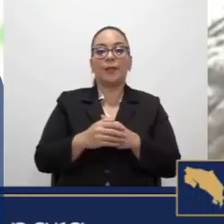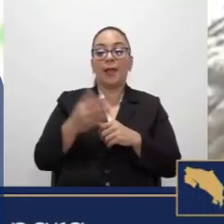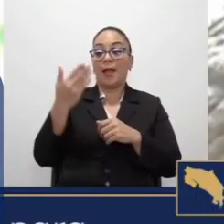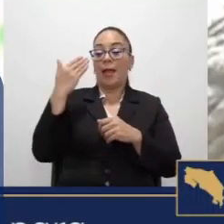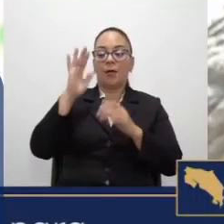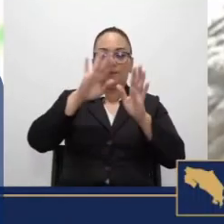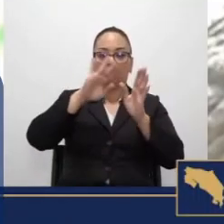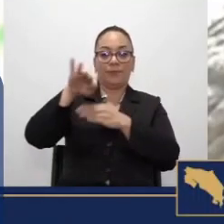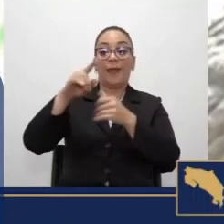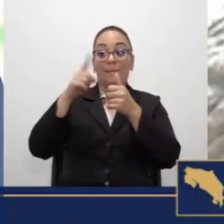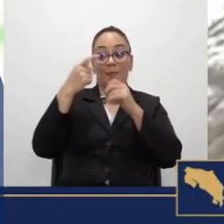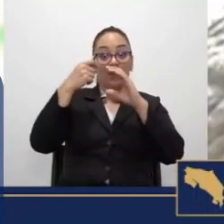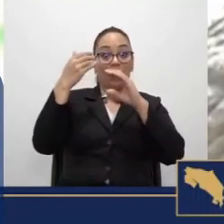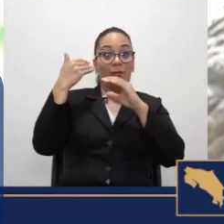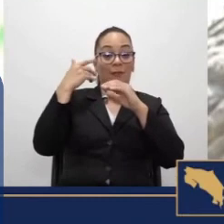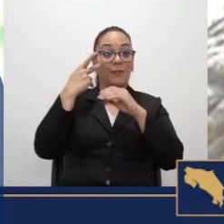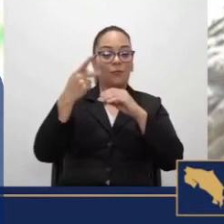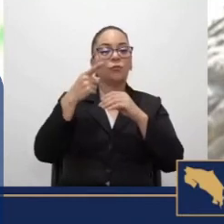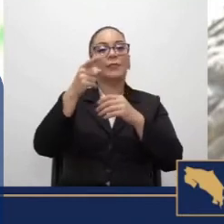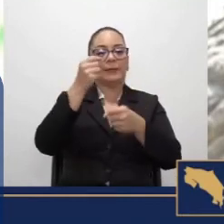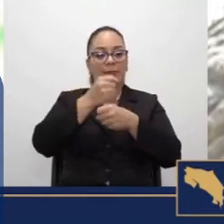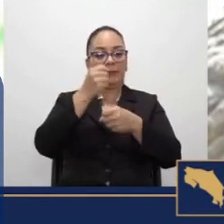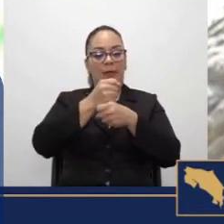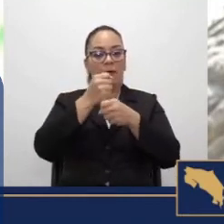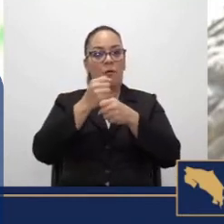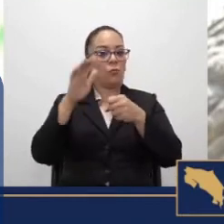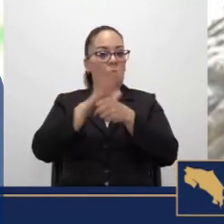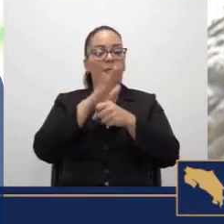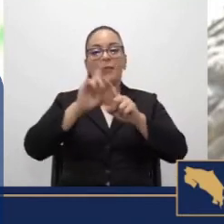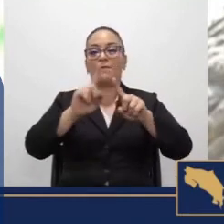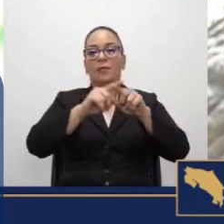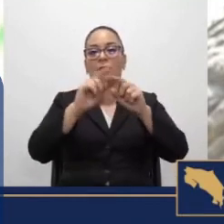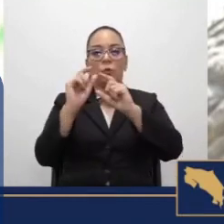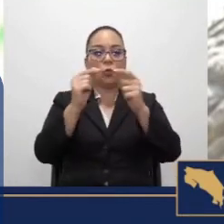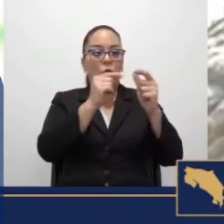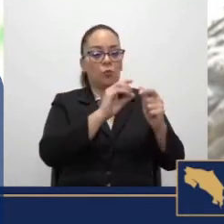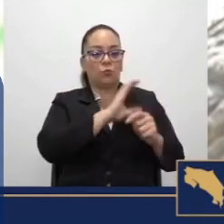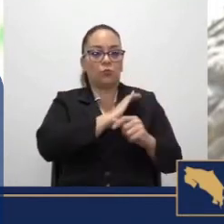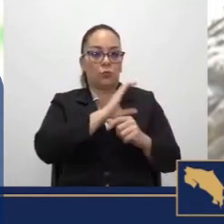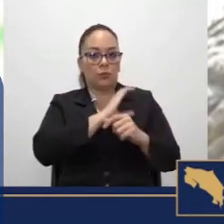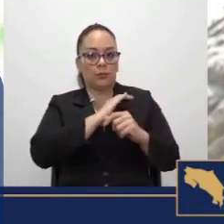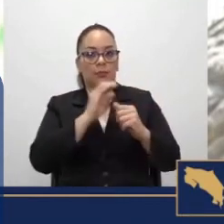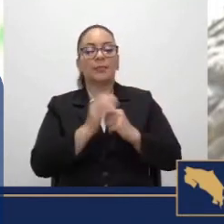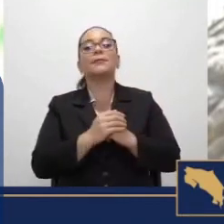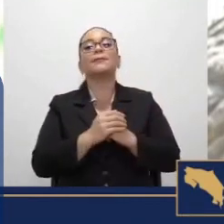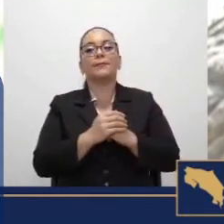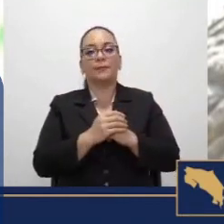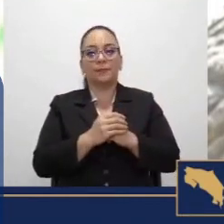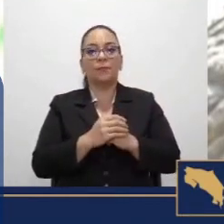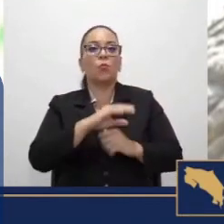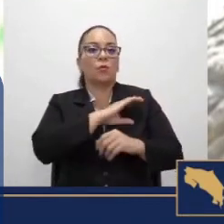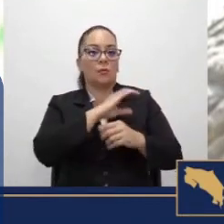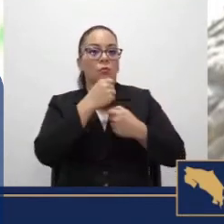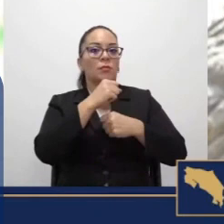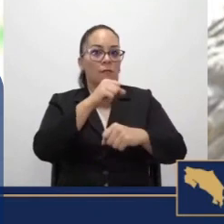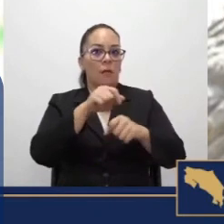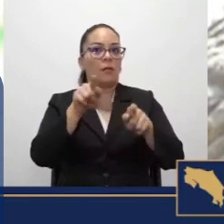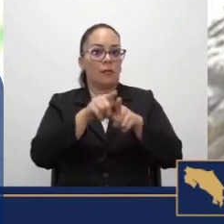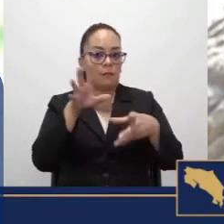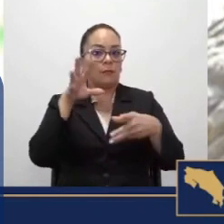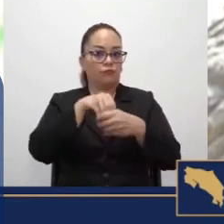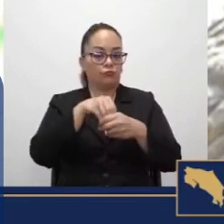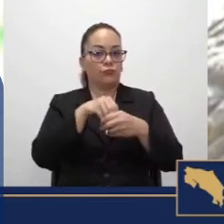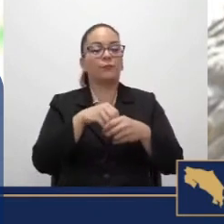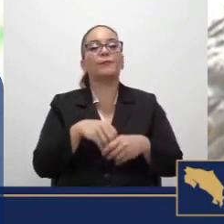las labores de trabajo integrado que estamos haciendo con distintos cuerpos de otras policías, entre esas policía municipal y esas